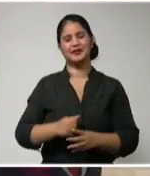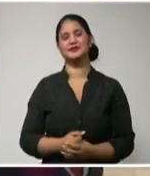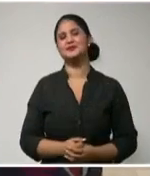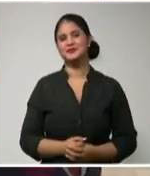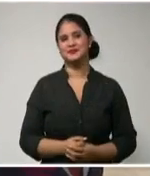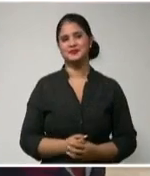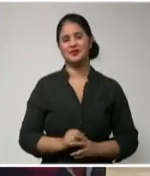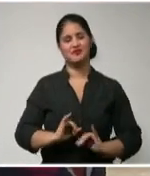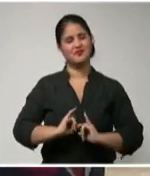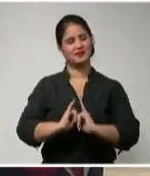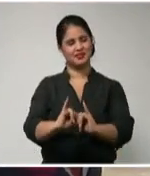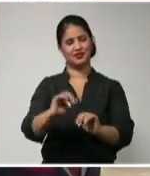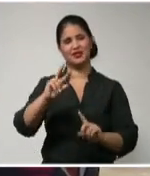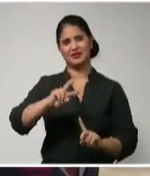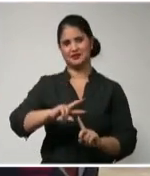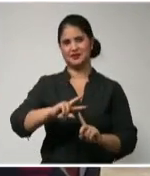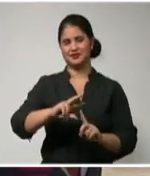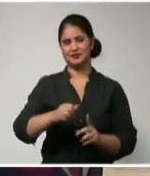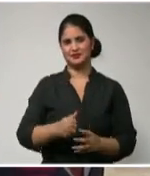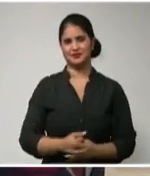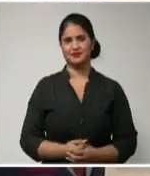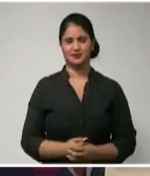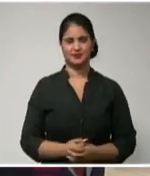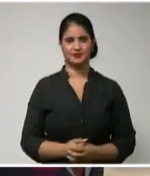Mara y Suárez, Sistema Informativo de la Televisión Cubana.